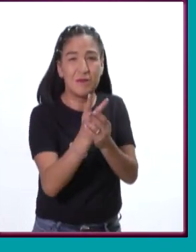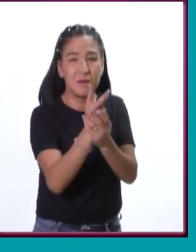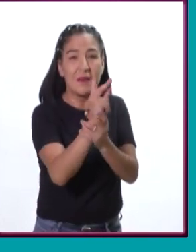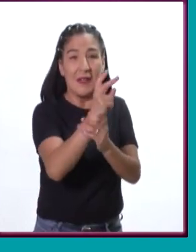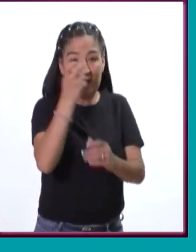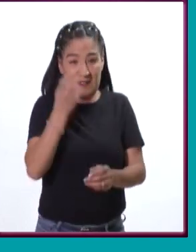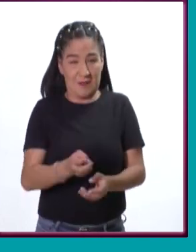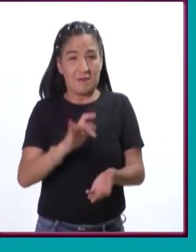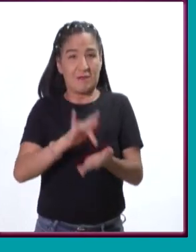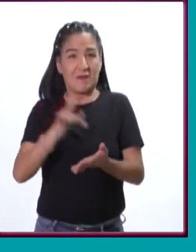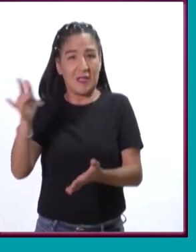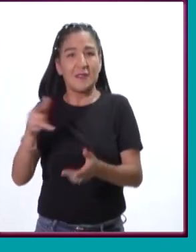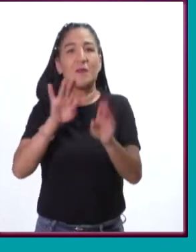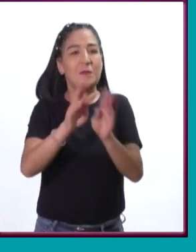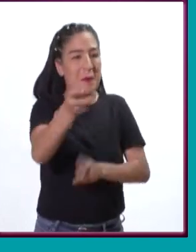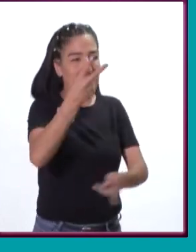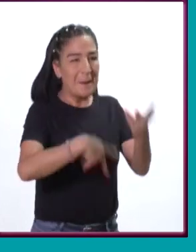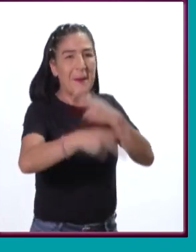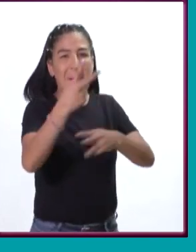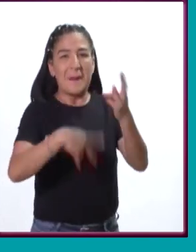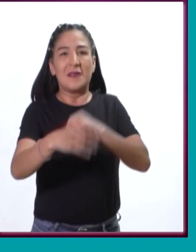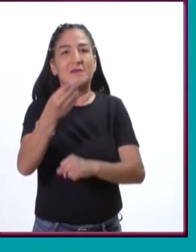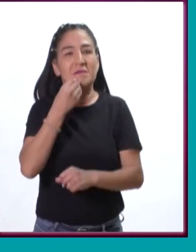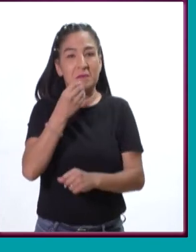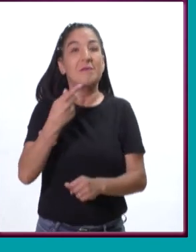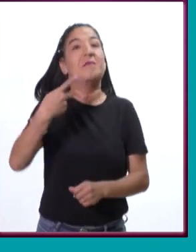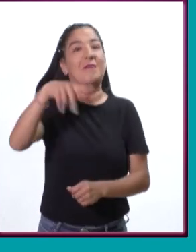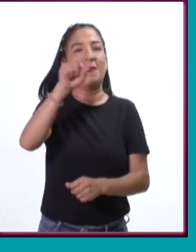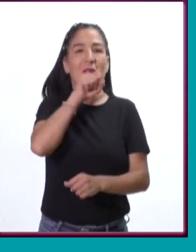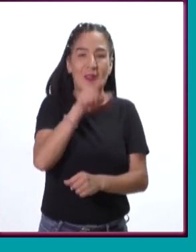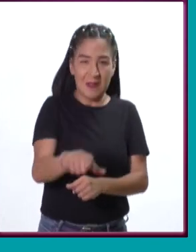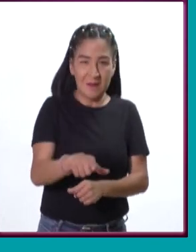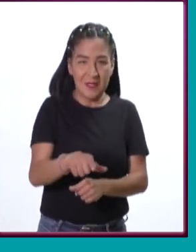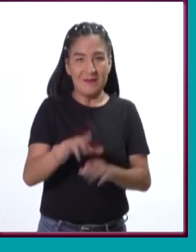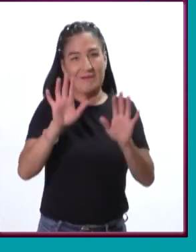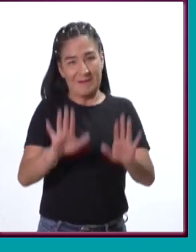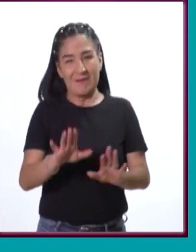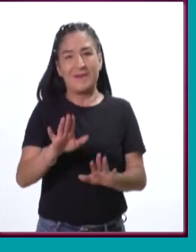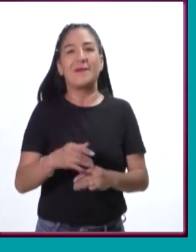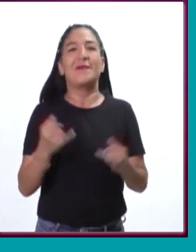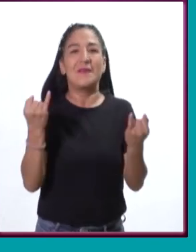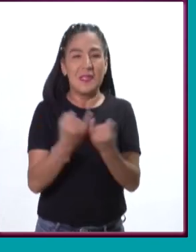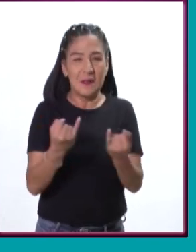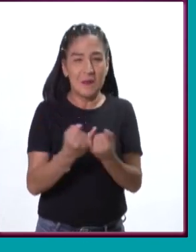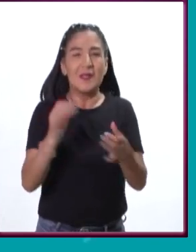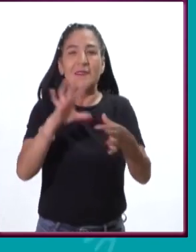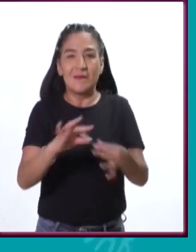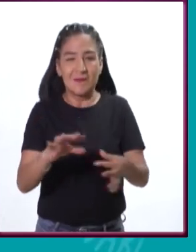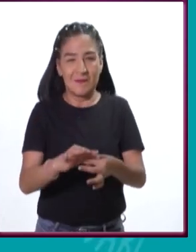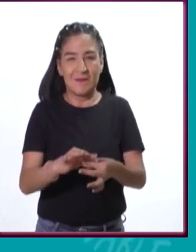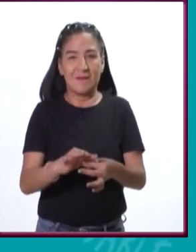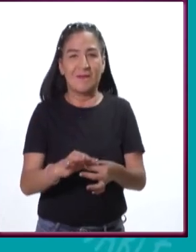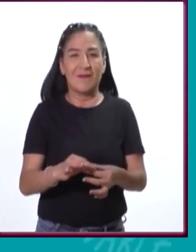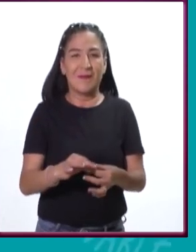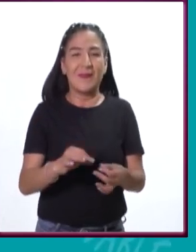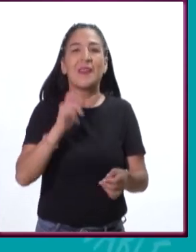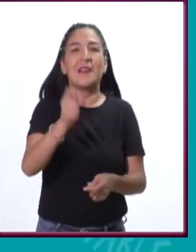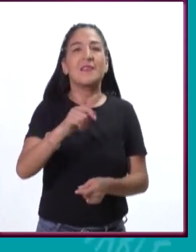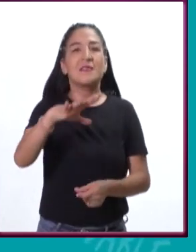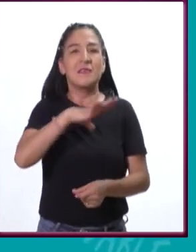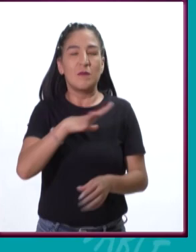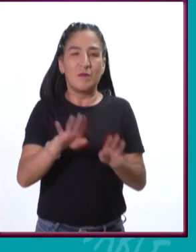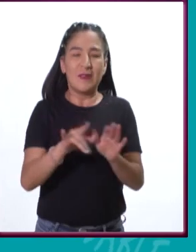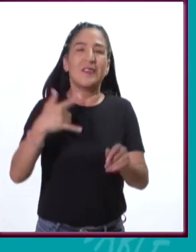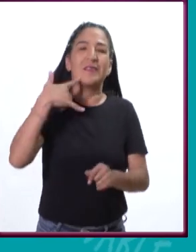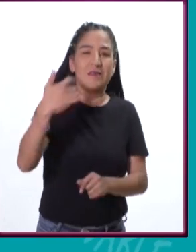se hace todos los años, todos los días en que la gente, los campesinos están cultivando, es lo que